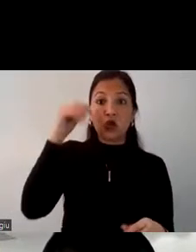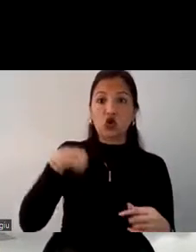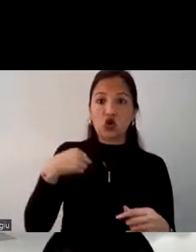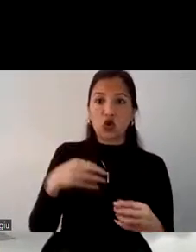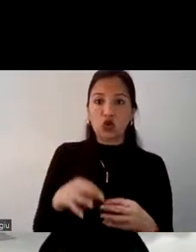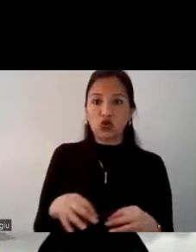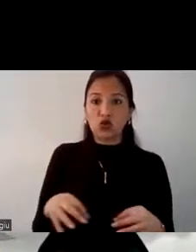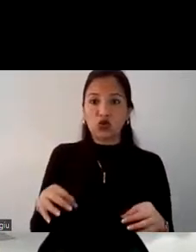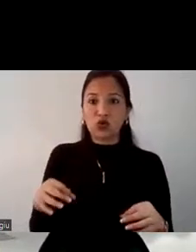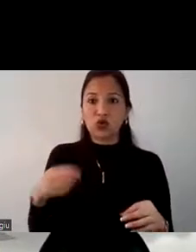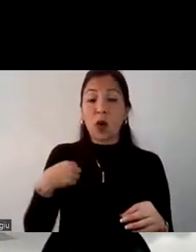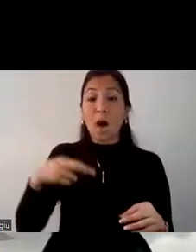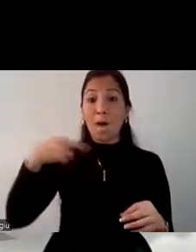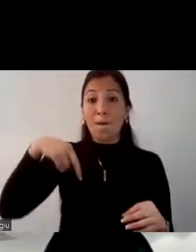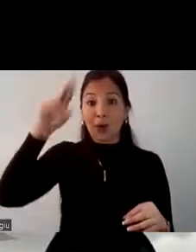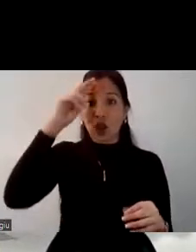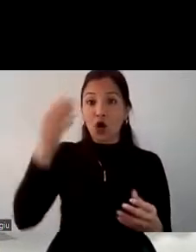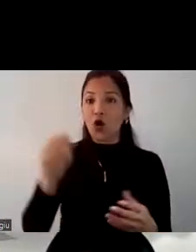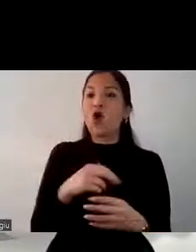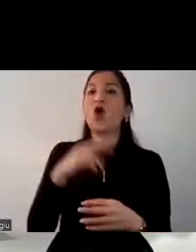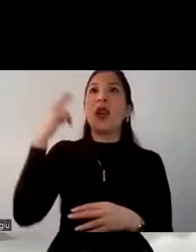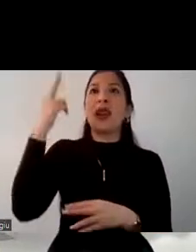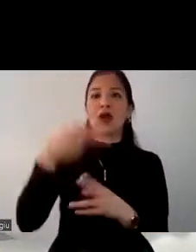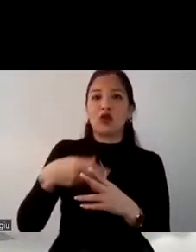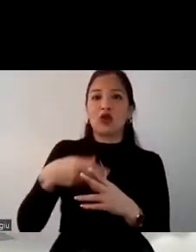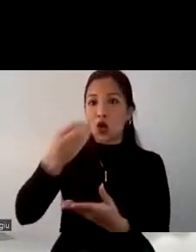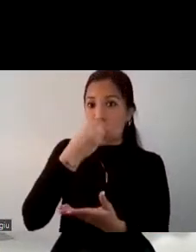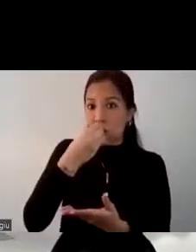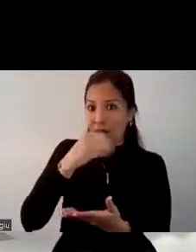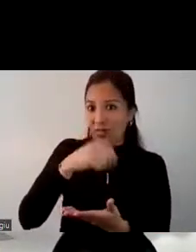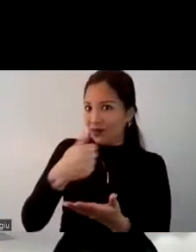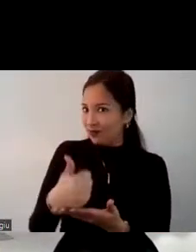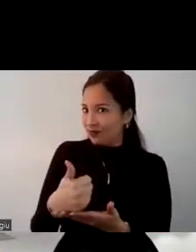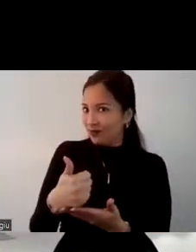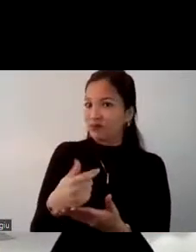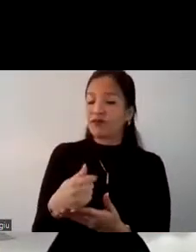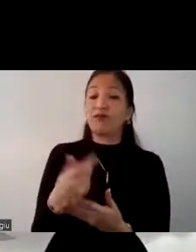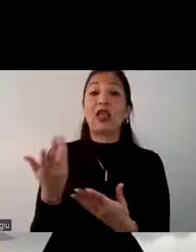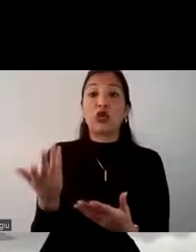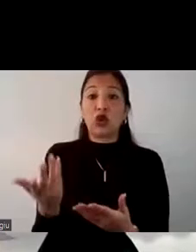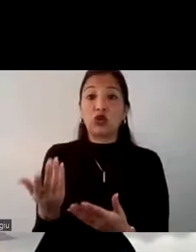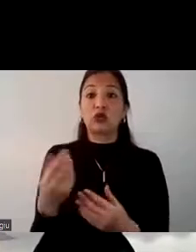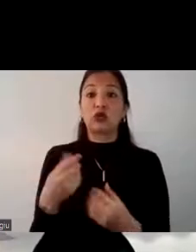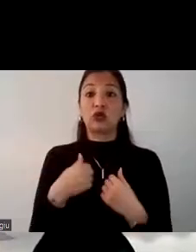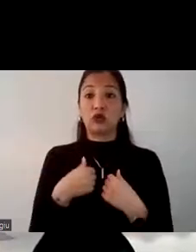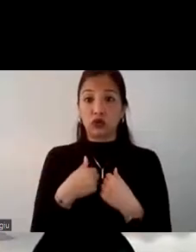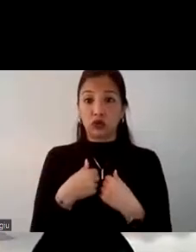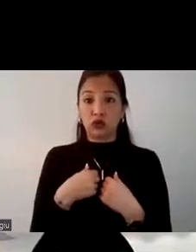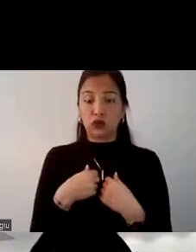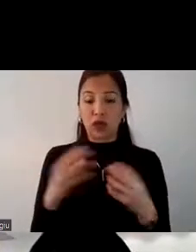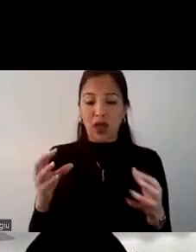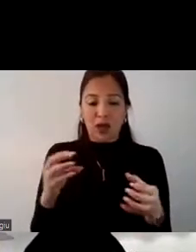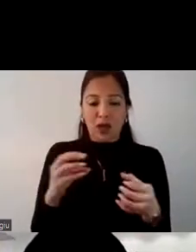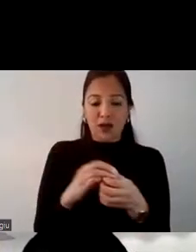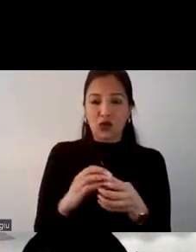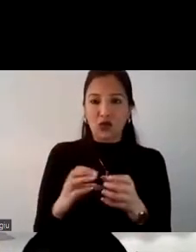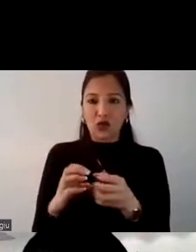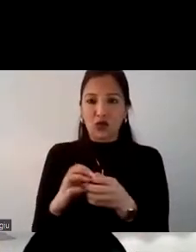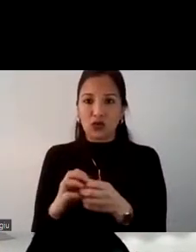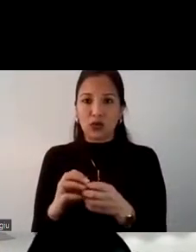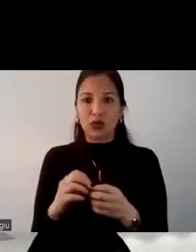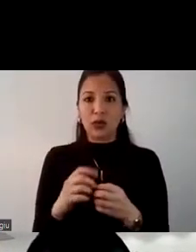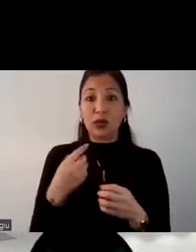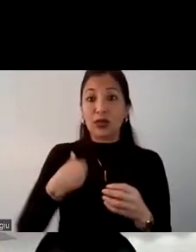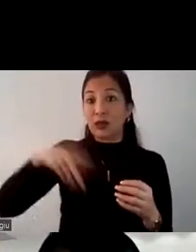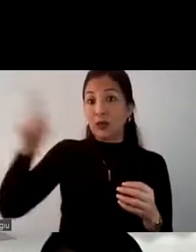somos un país reconocido gastronómicamente. Entonces, acá es donde no lo están asociando y más lo están llevando para